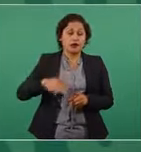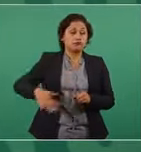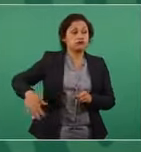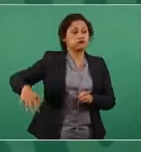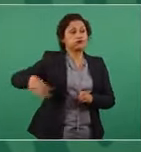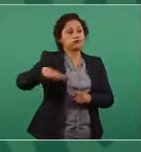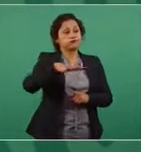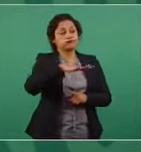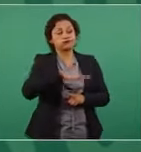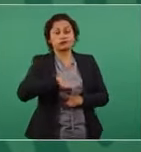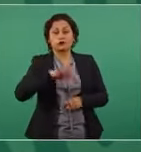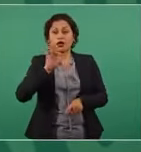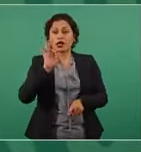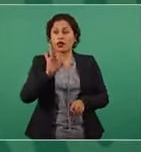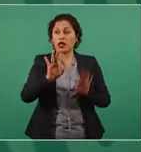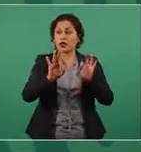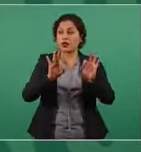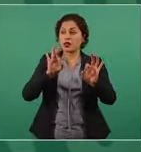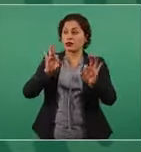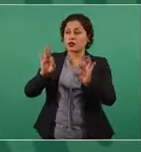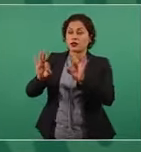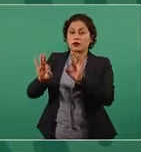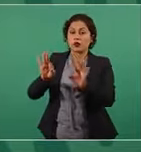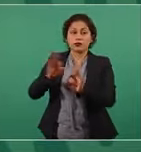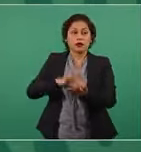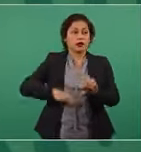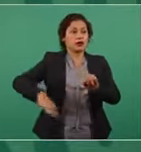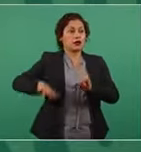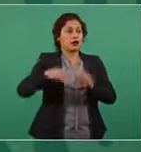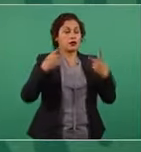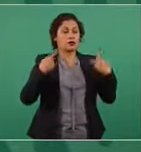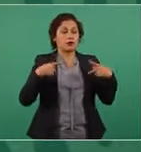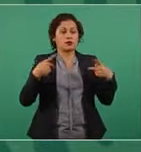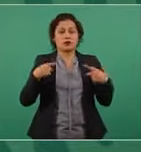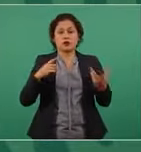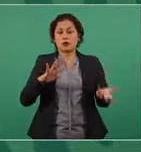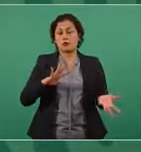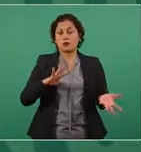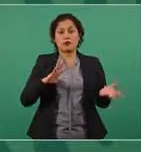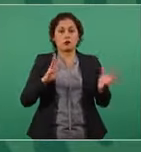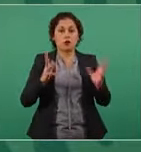propicio para que se llevara a cabo el golpe de Estado